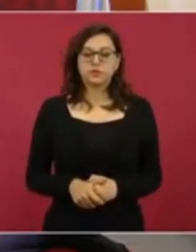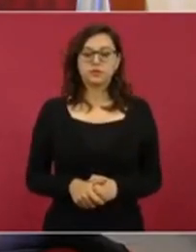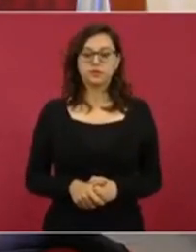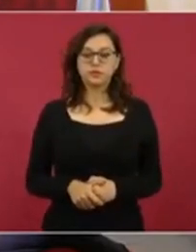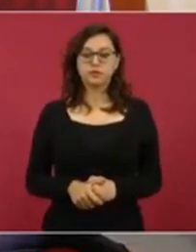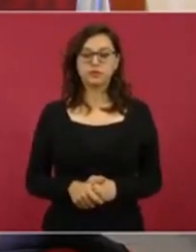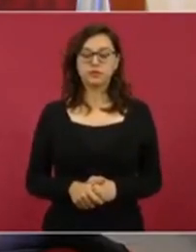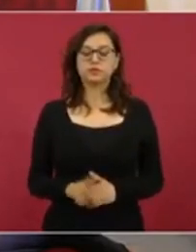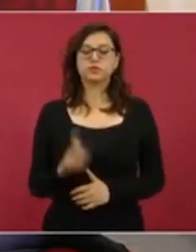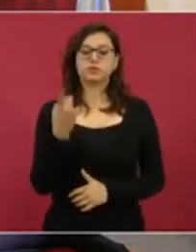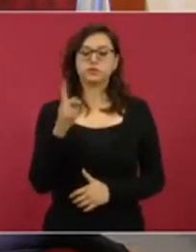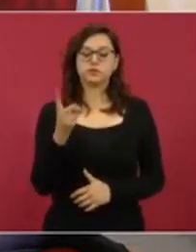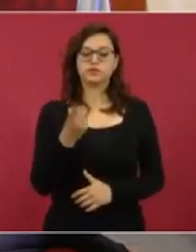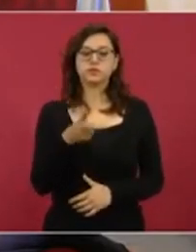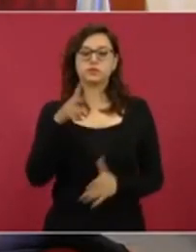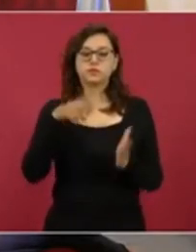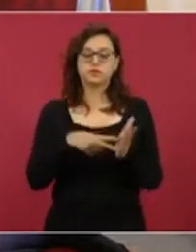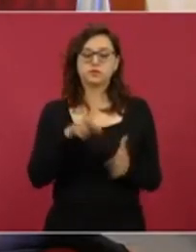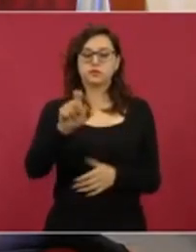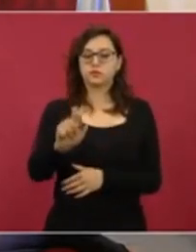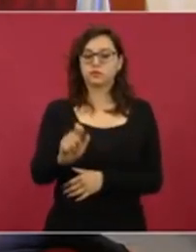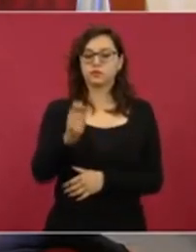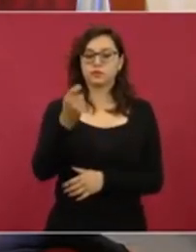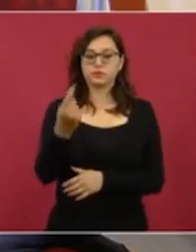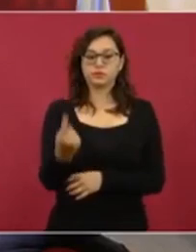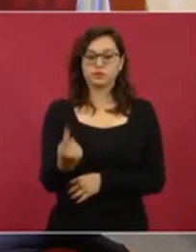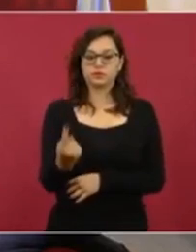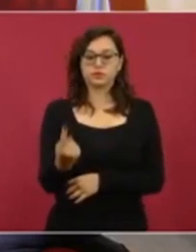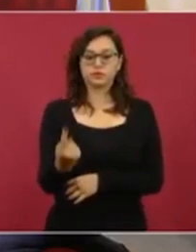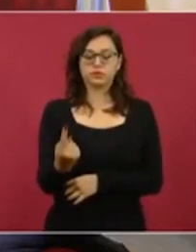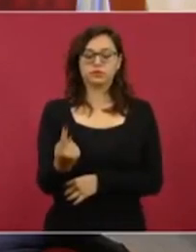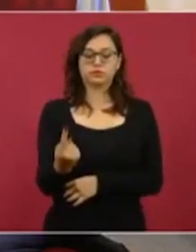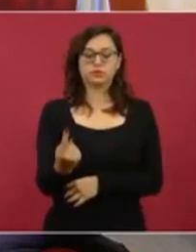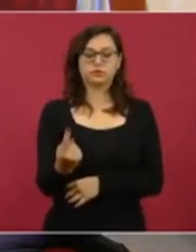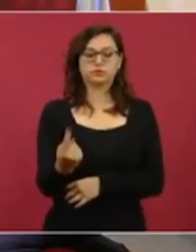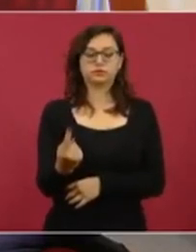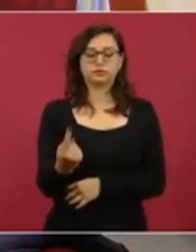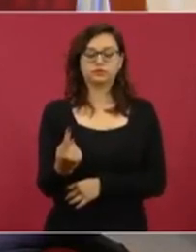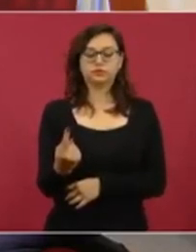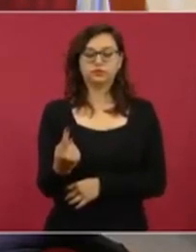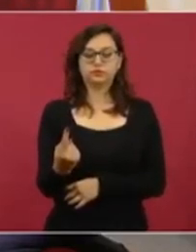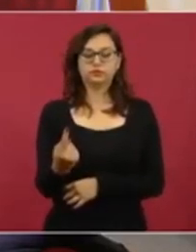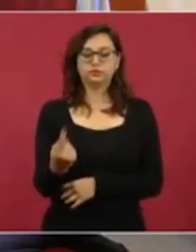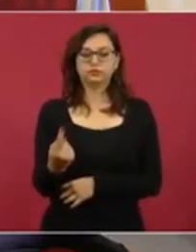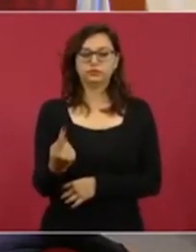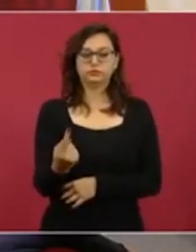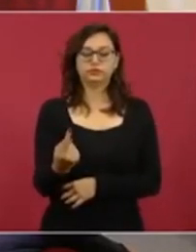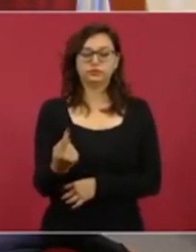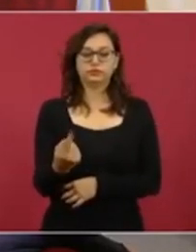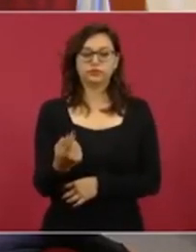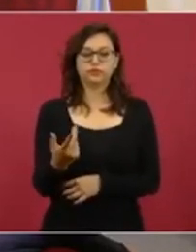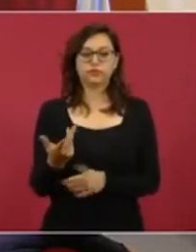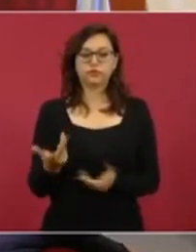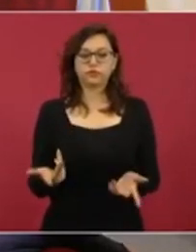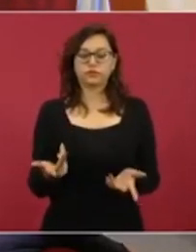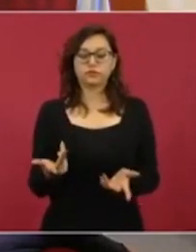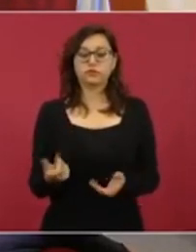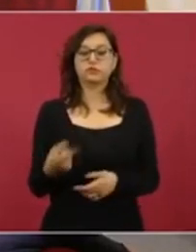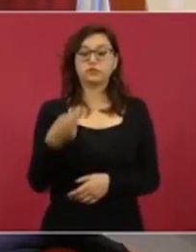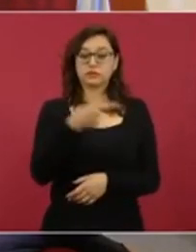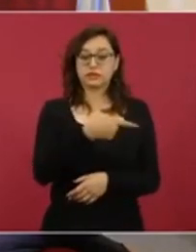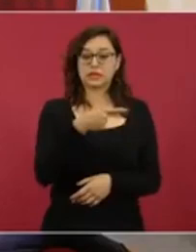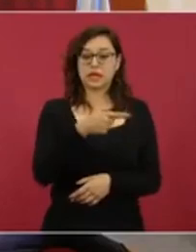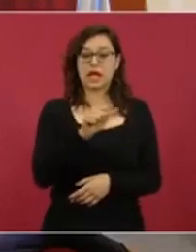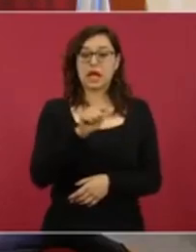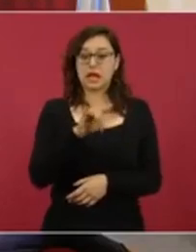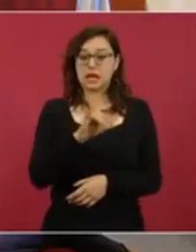En diciembre de 2021, ya consolidado nuevamente Alejandro N. como jefe